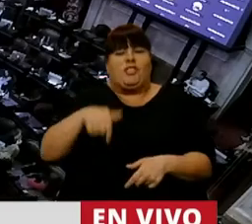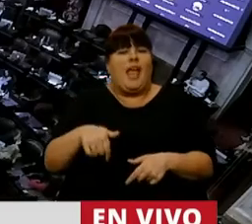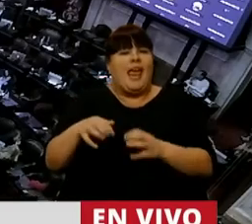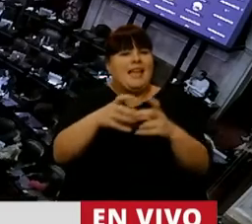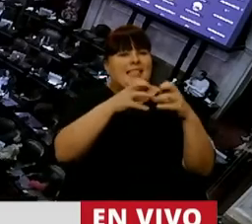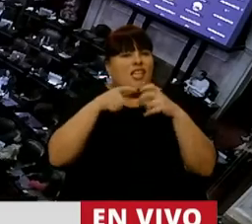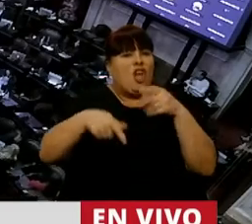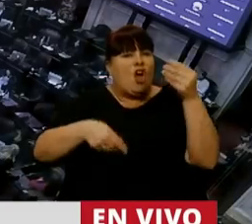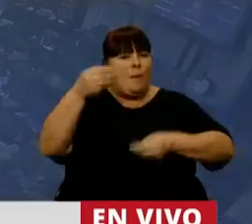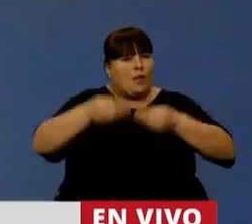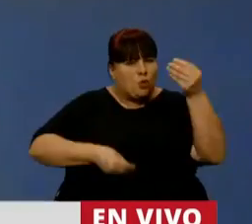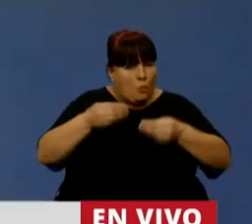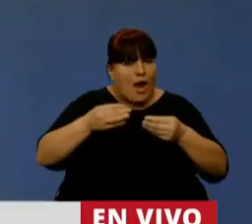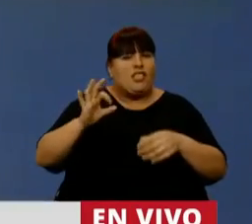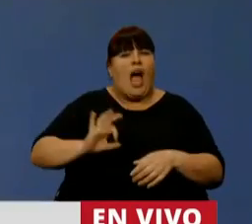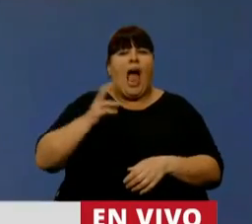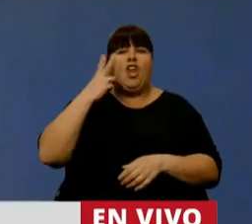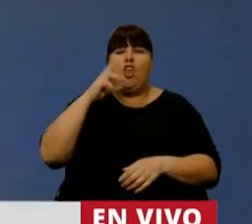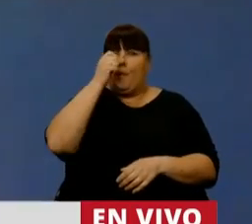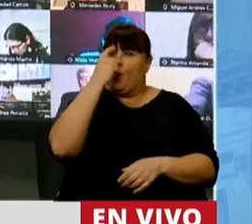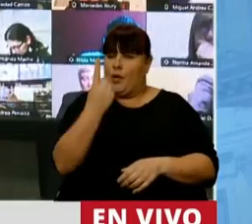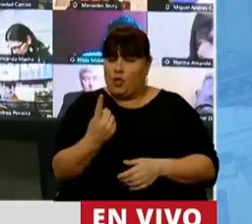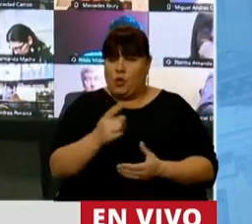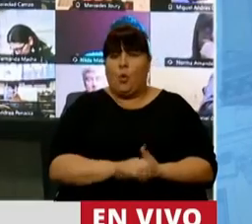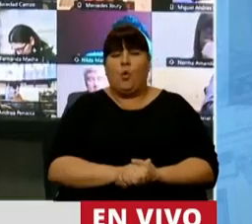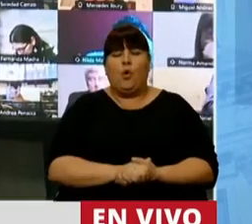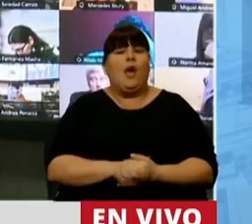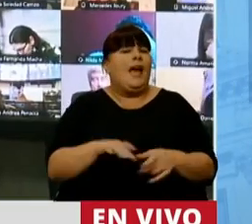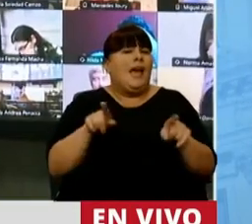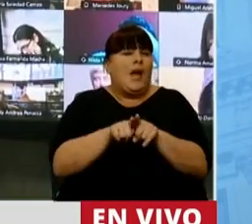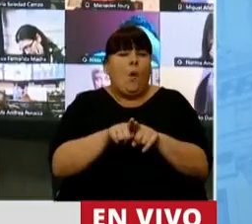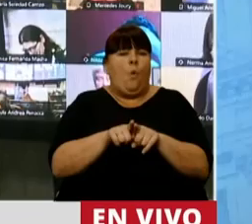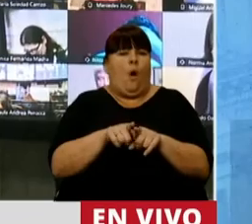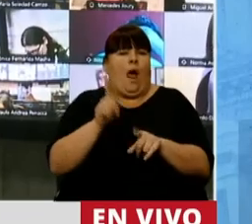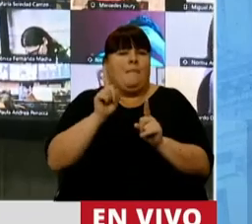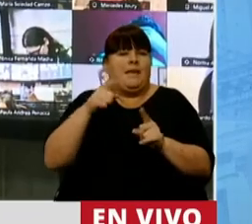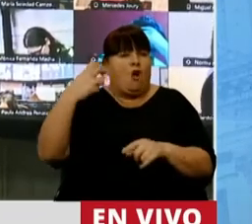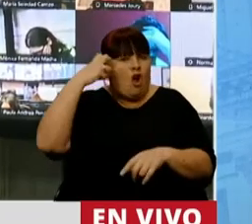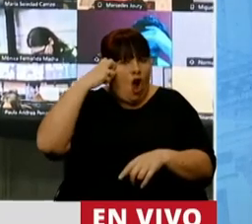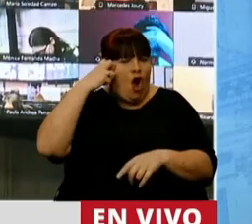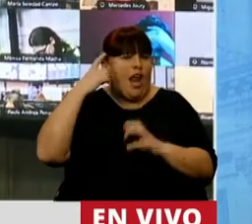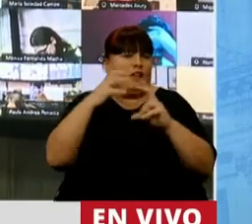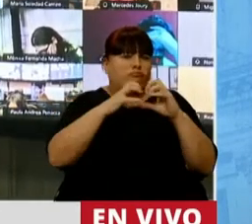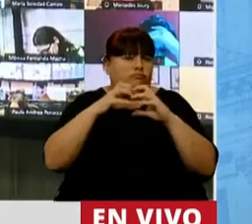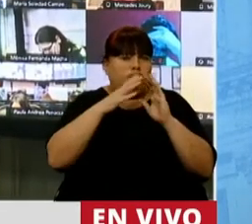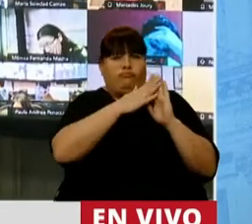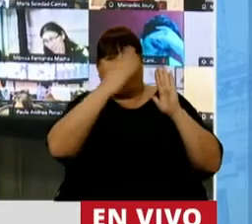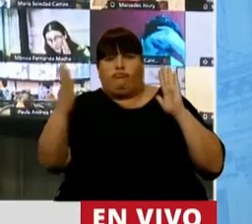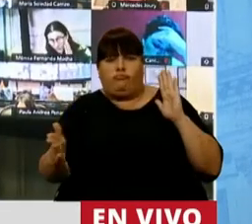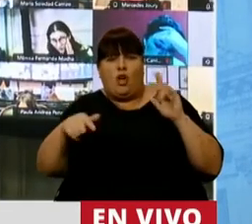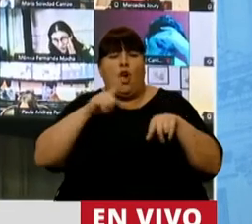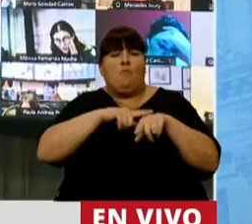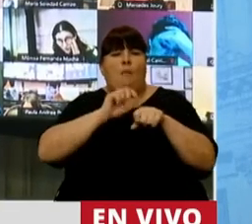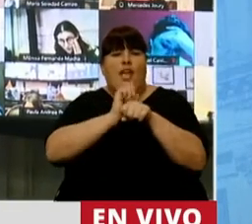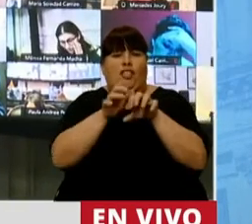el tratamiento de este presupuesto para el año 2021 se da al igual que todo lo que este Parlamento ha tratado durante este periodo de